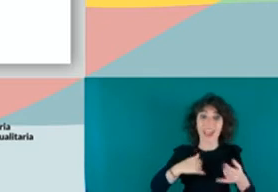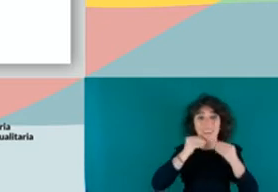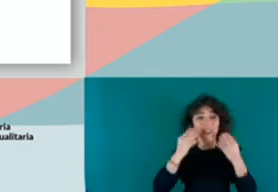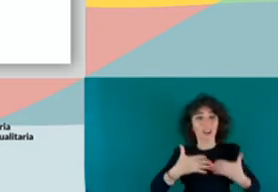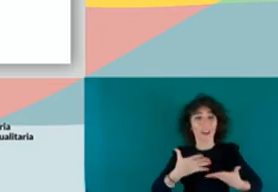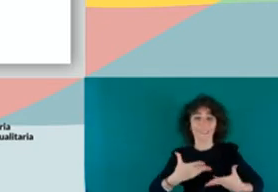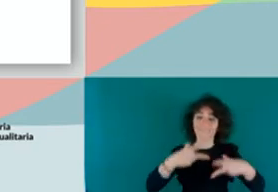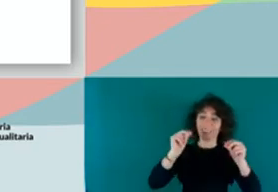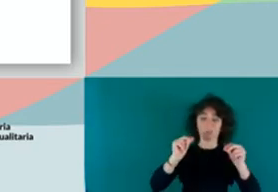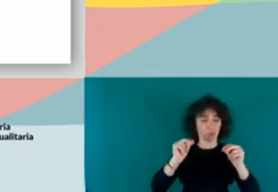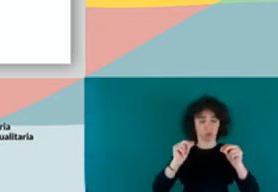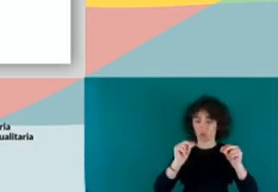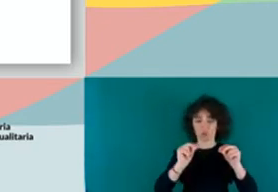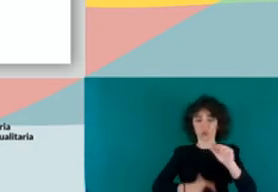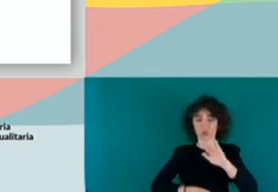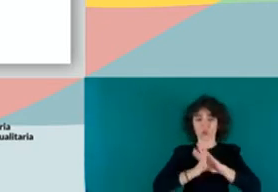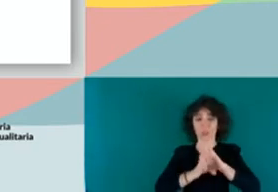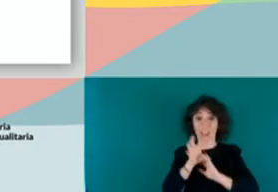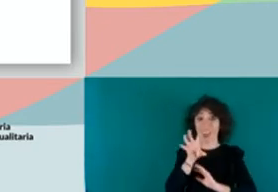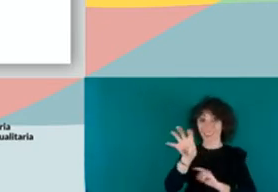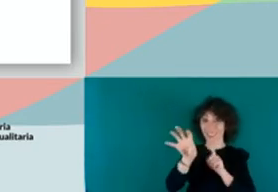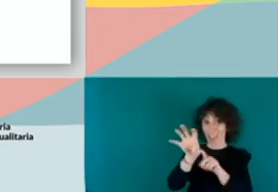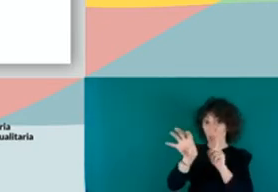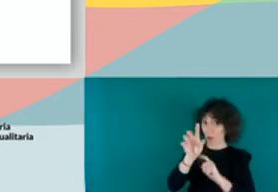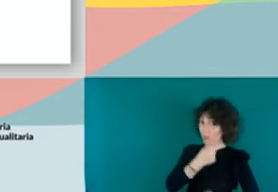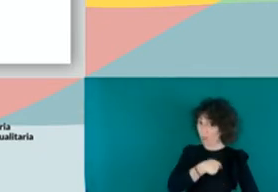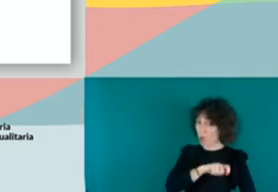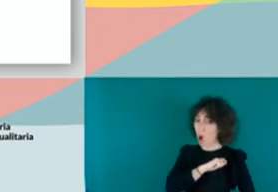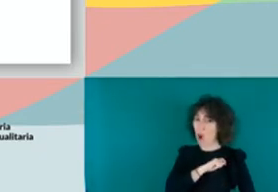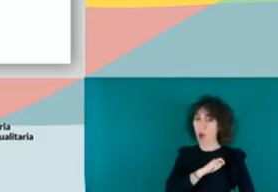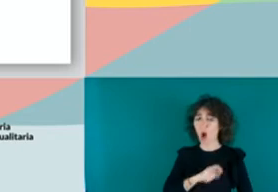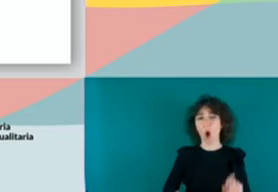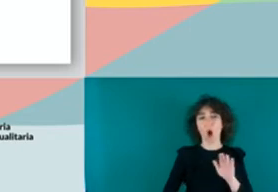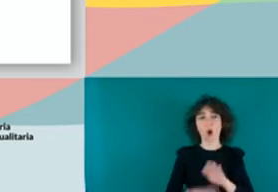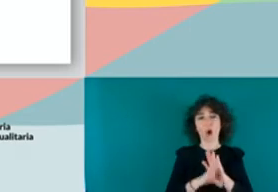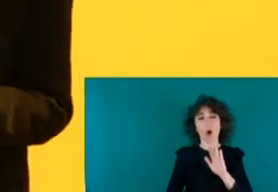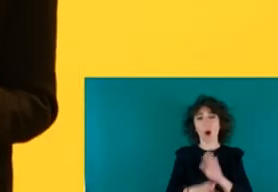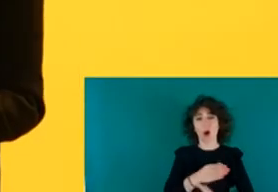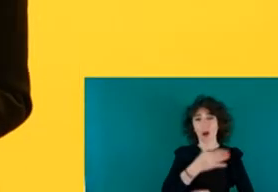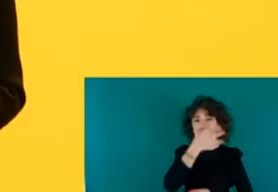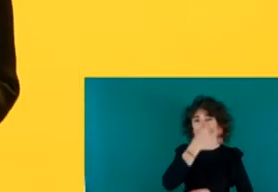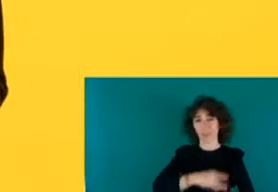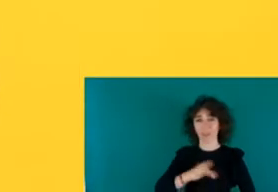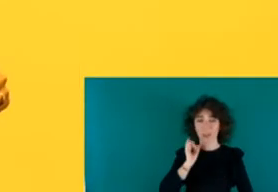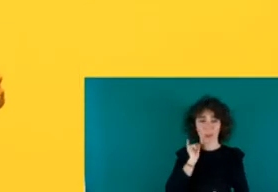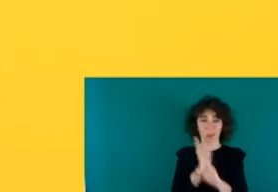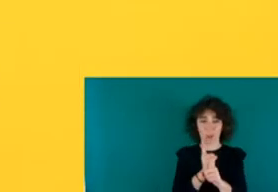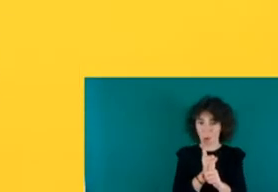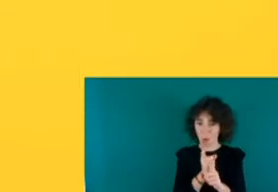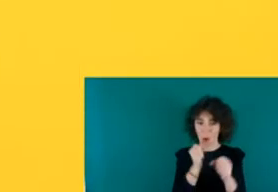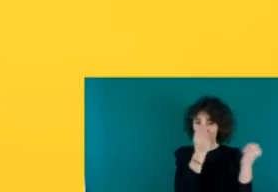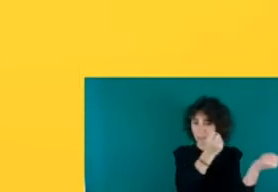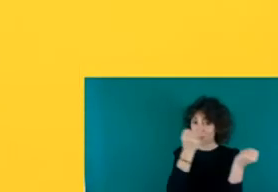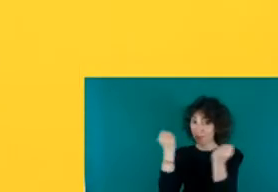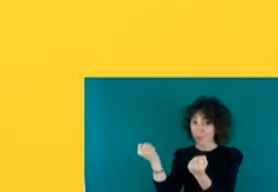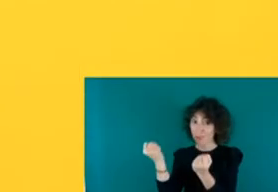Seguimos, nuestro Estado sigue con su racismo institucional, seguimos condenando a estas personas solamente